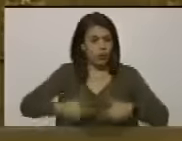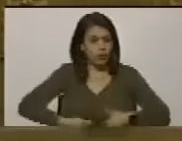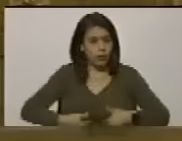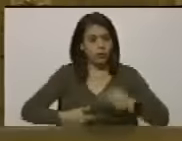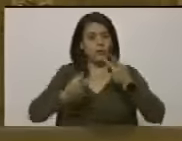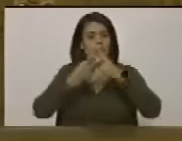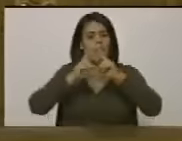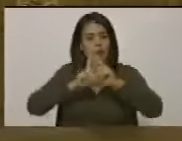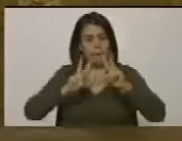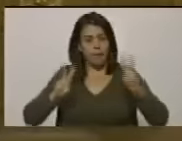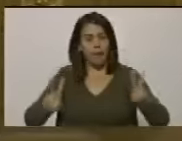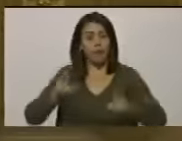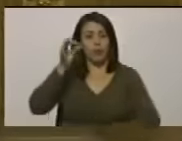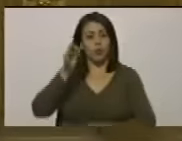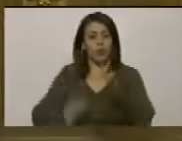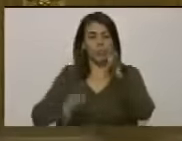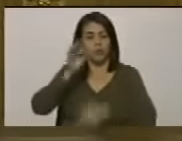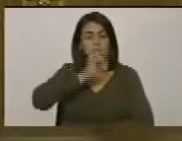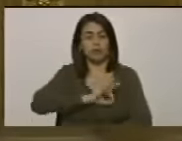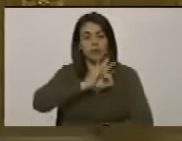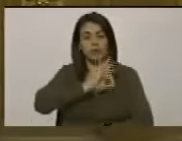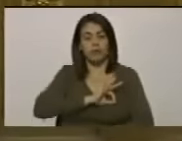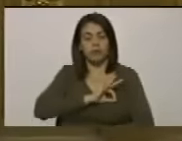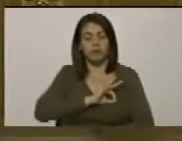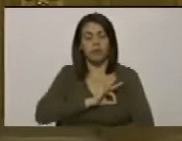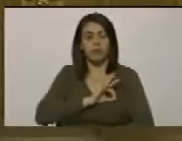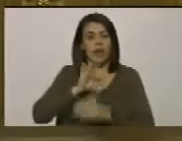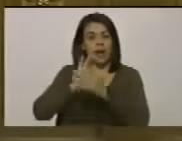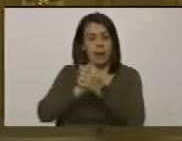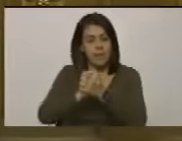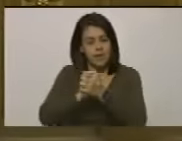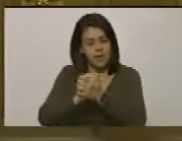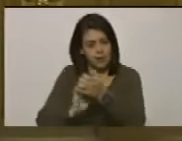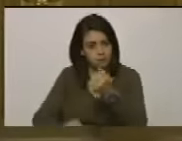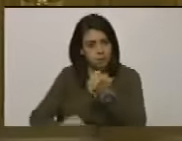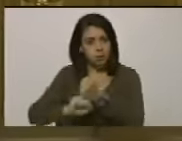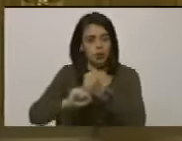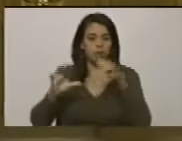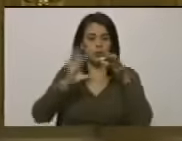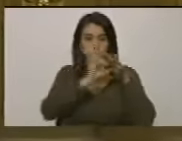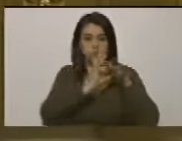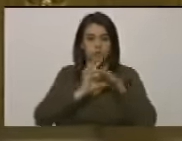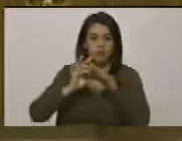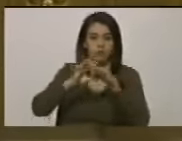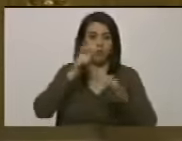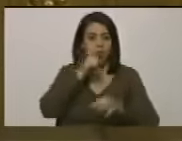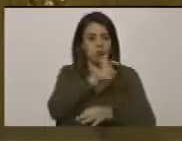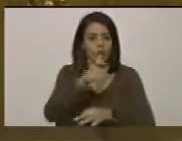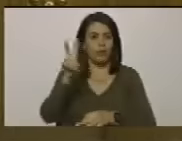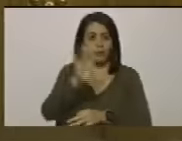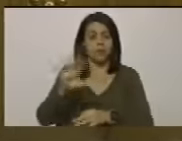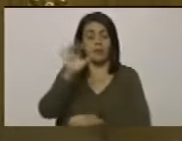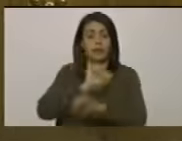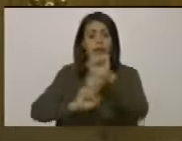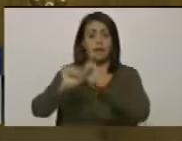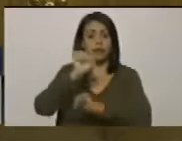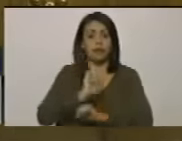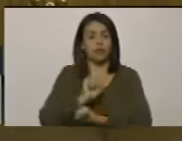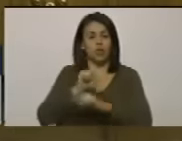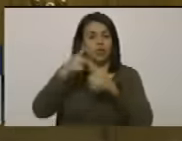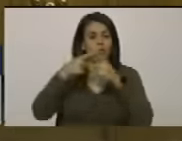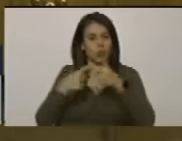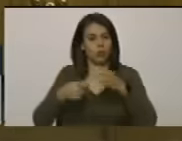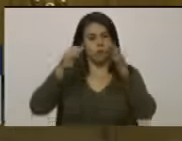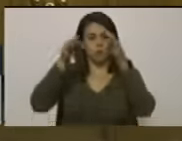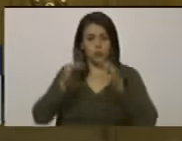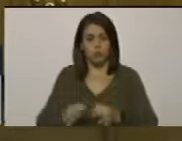la paz la justicia social amiga solidaria del pueblo venezolano y defensora de las causas